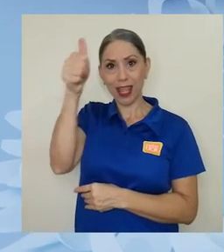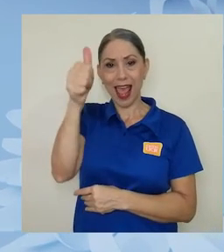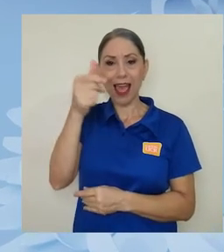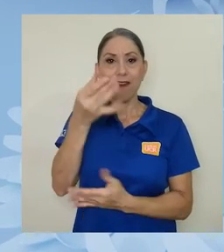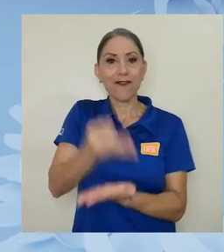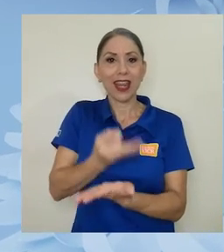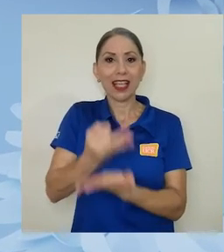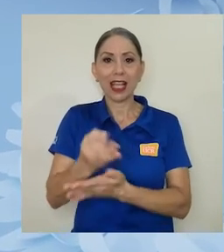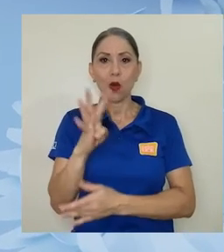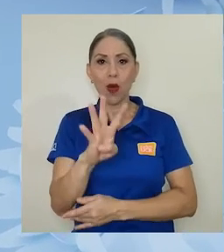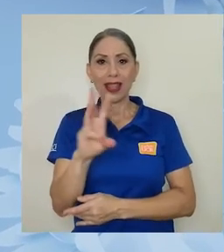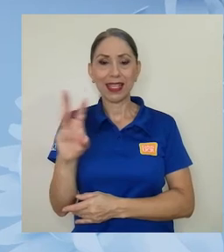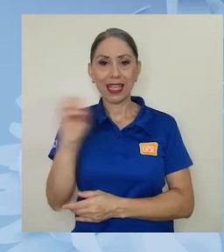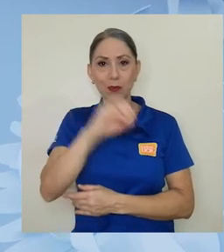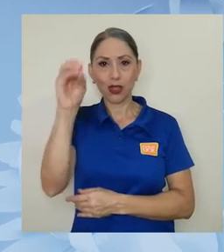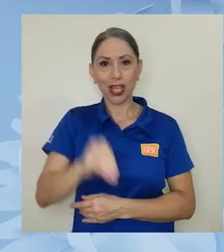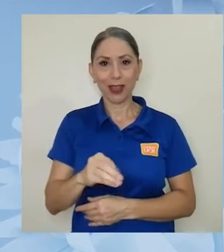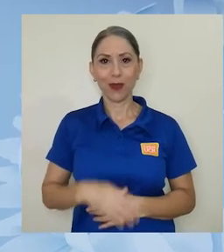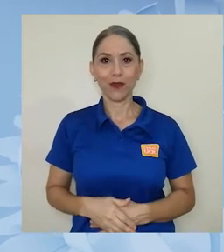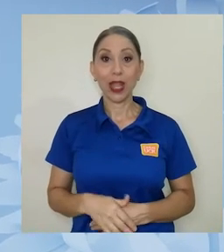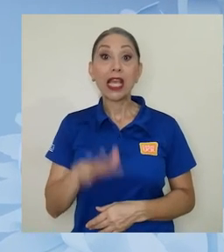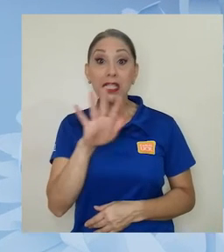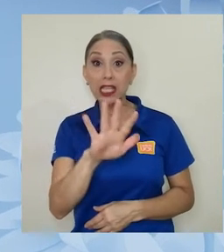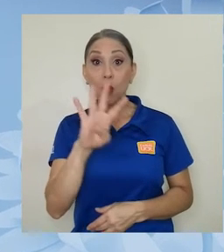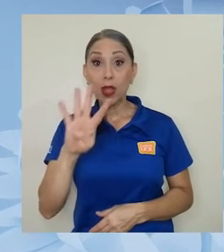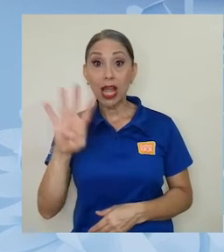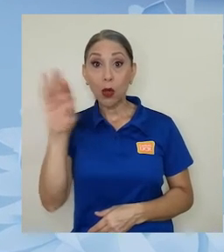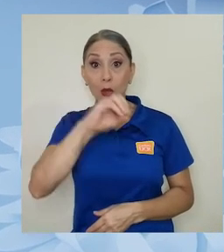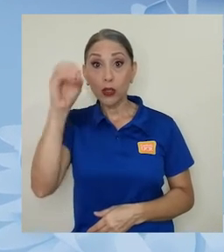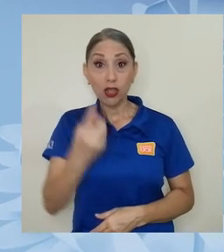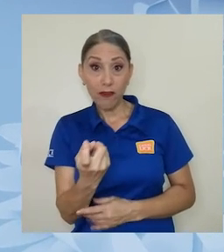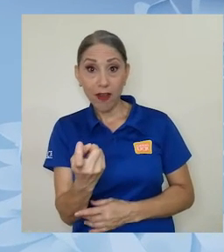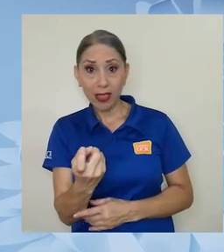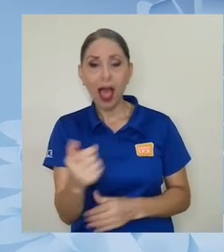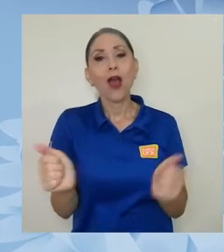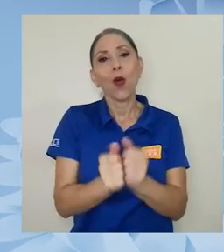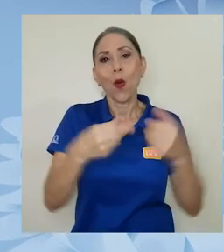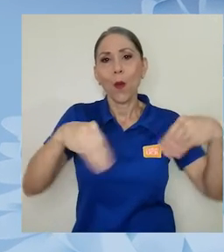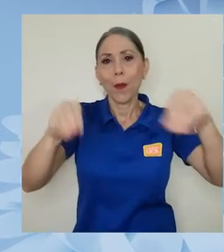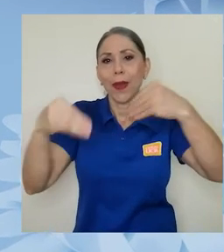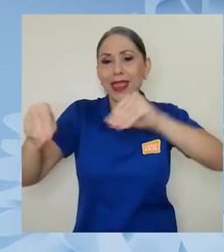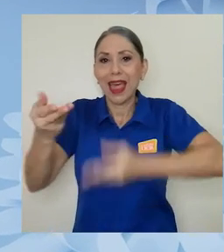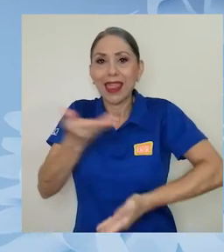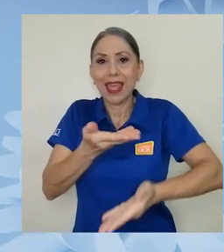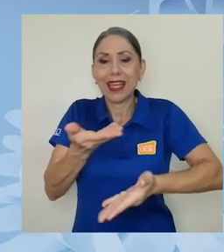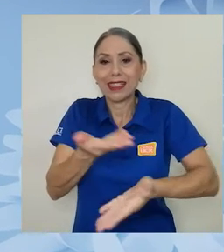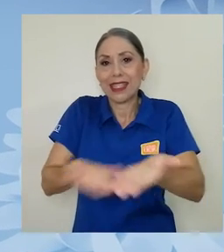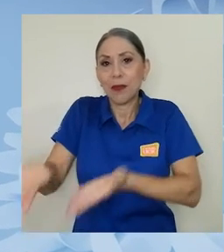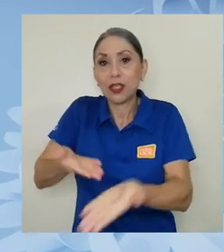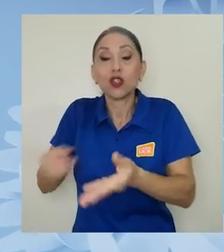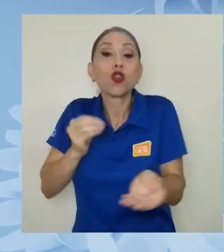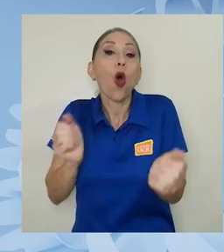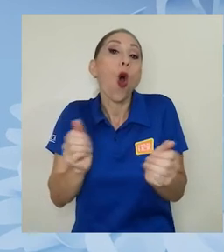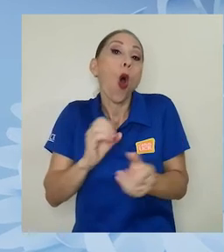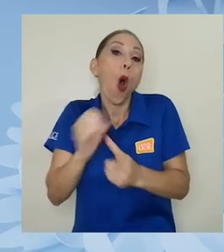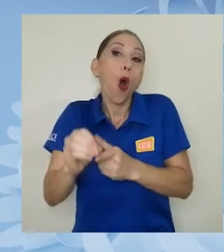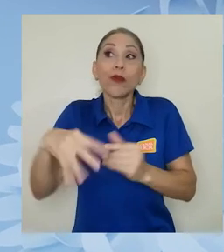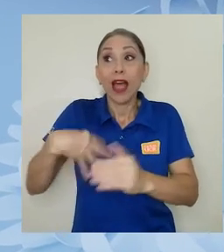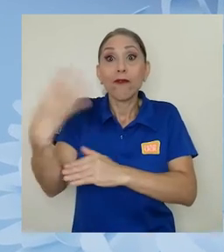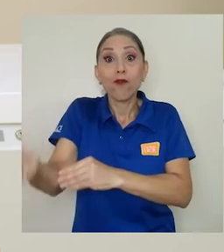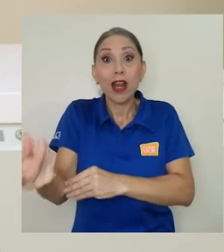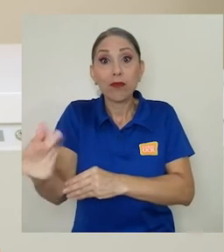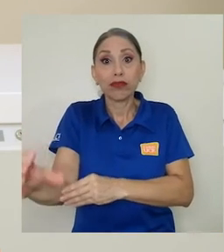el 46%. El 54% restante operan mediante la venta de servicios o con recursos provenientes de fuentes